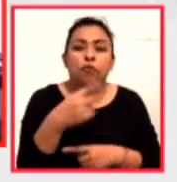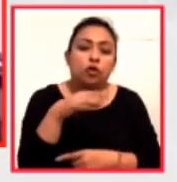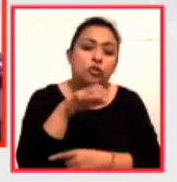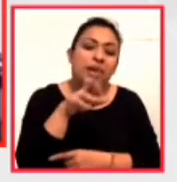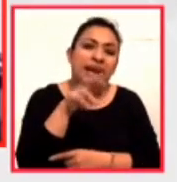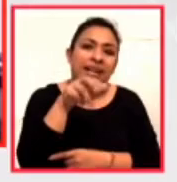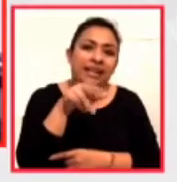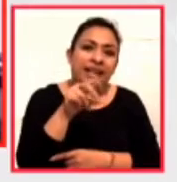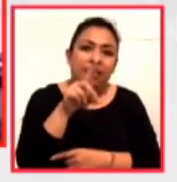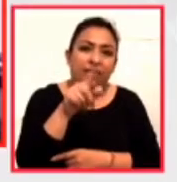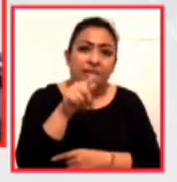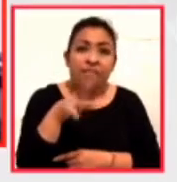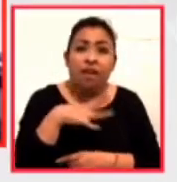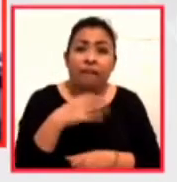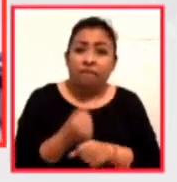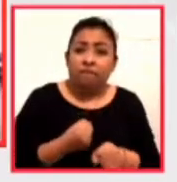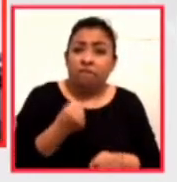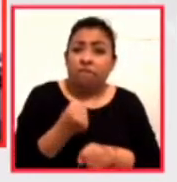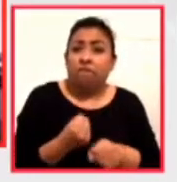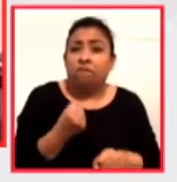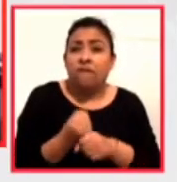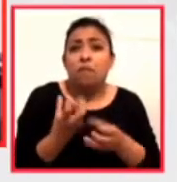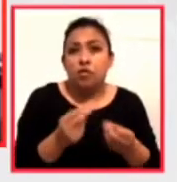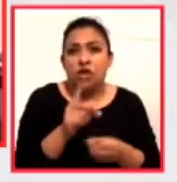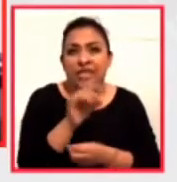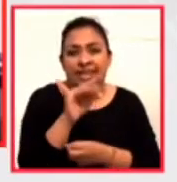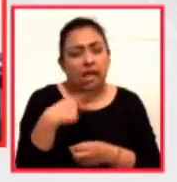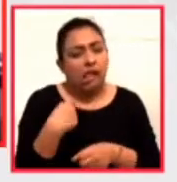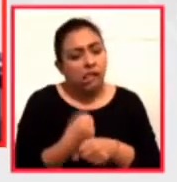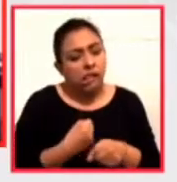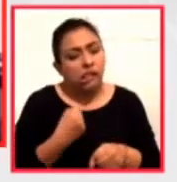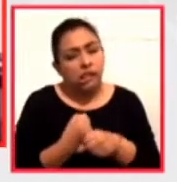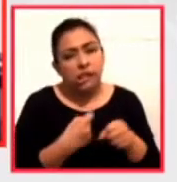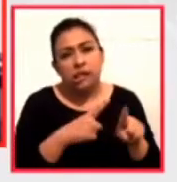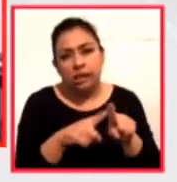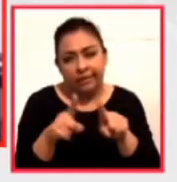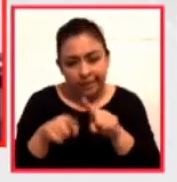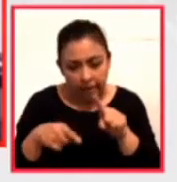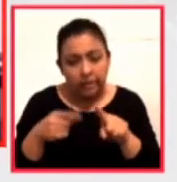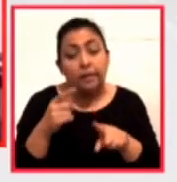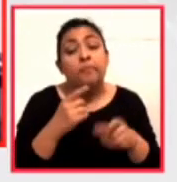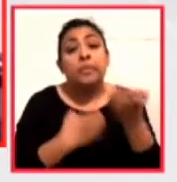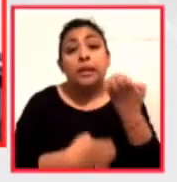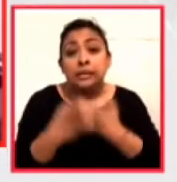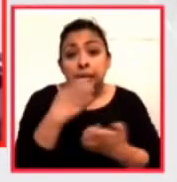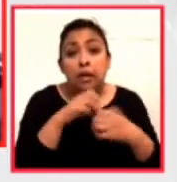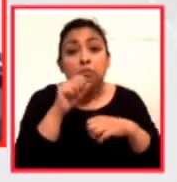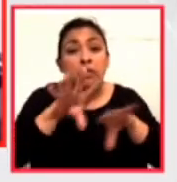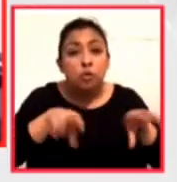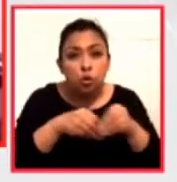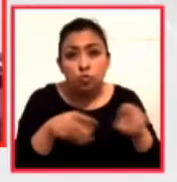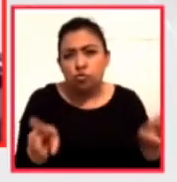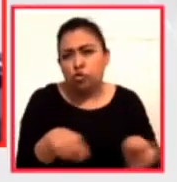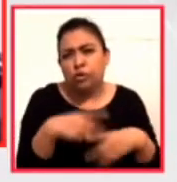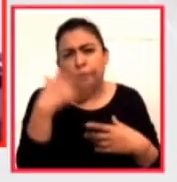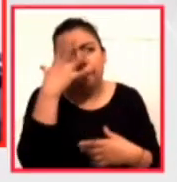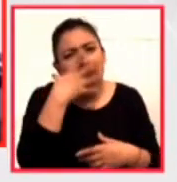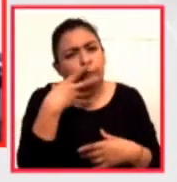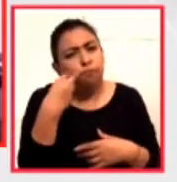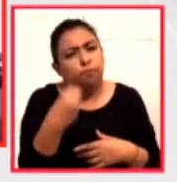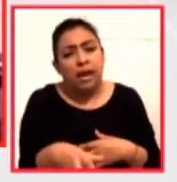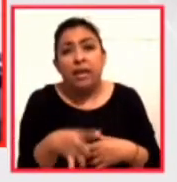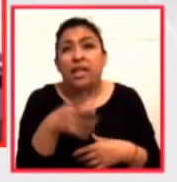estado ensayando mucho en estos formatos que te digo digitales, ensayos distintos y acompañados también de músicos fantásticos, esto va a ser